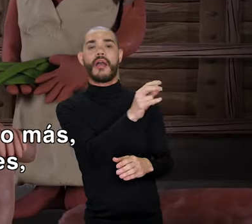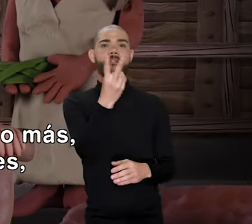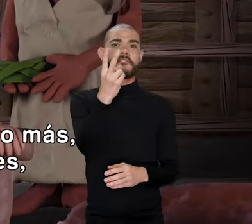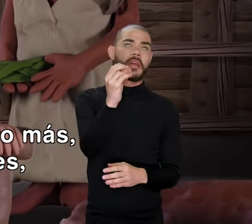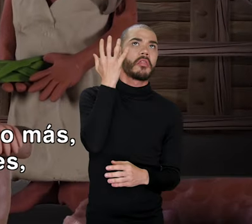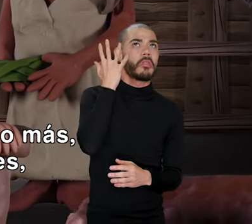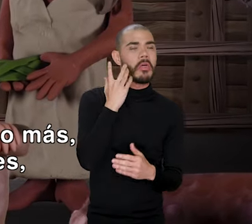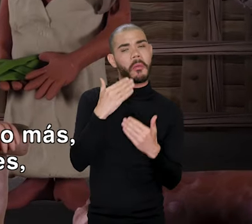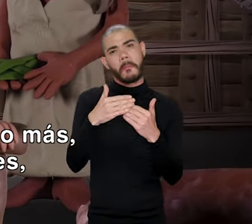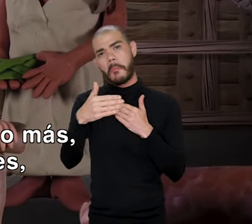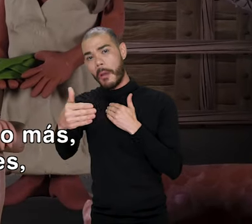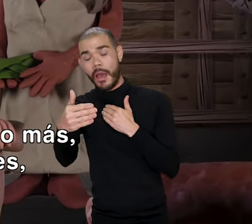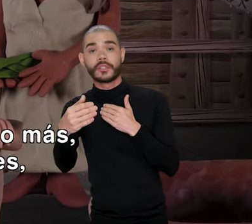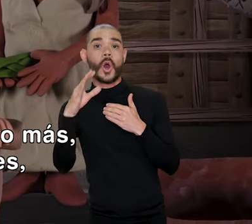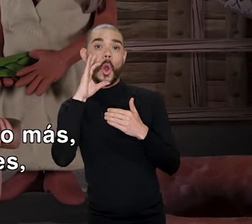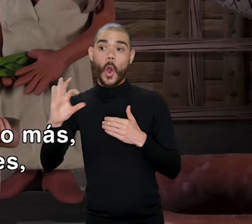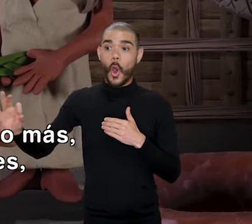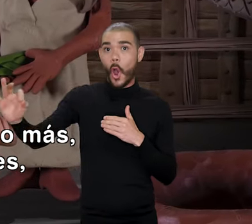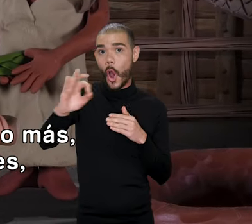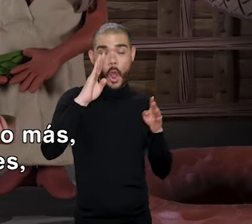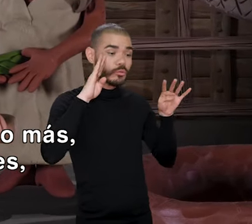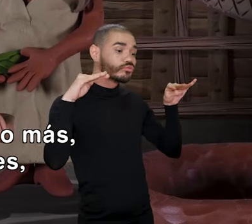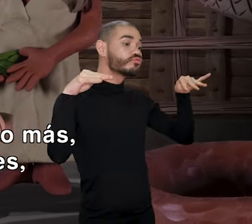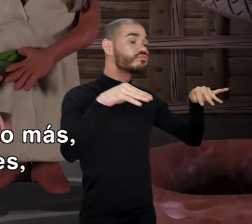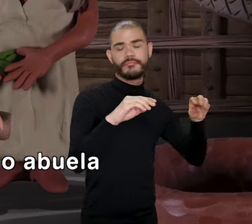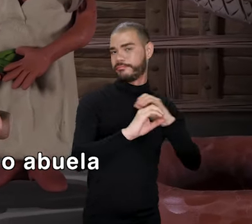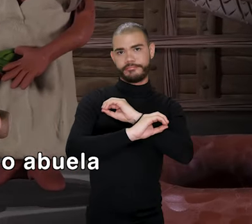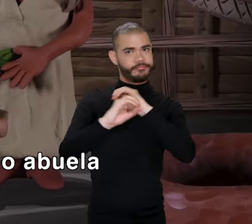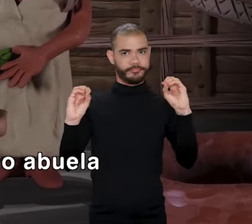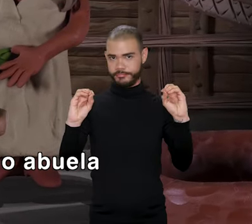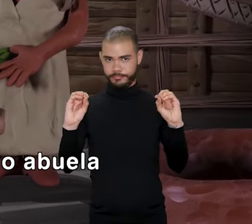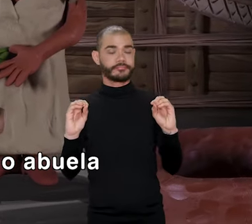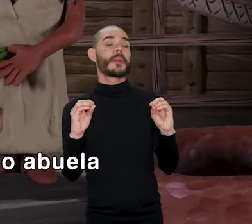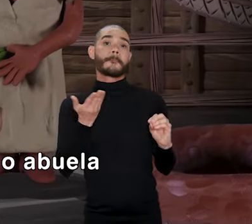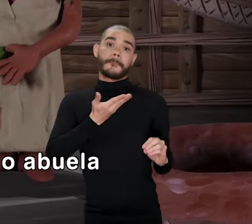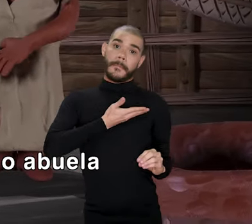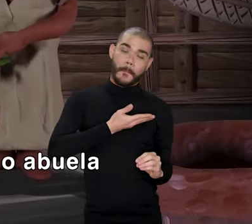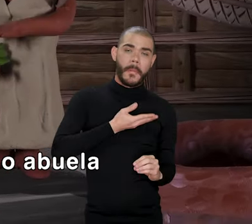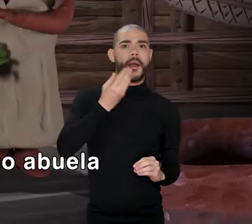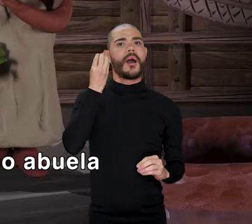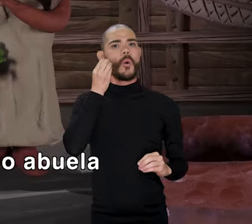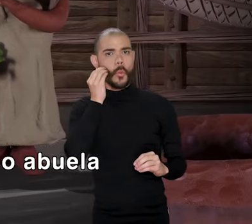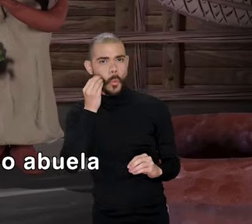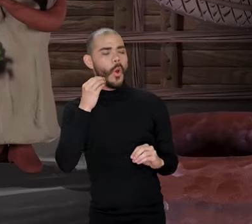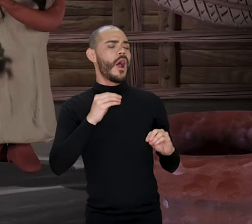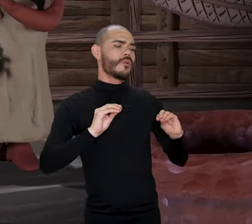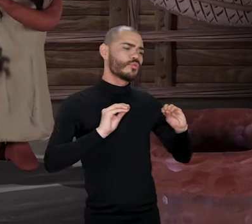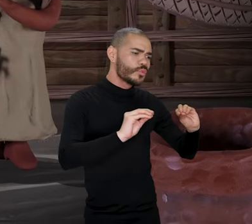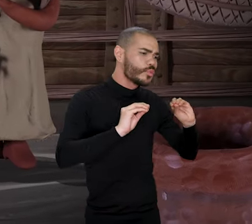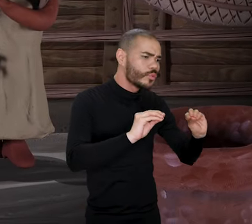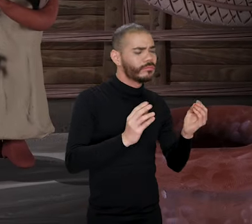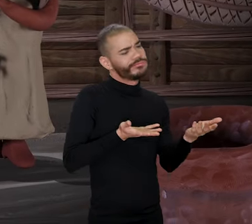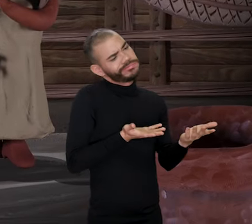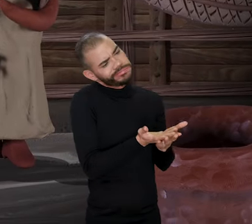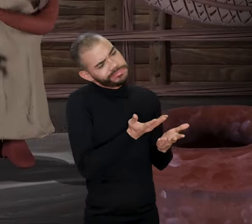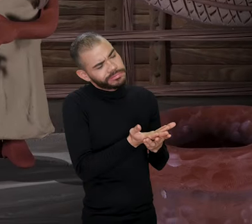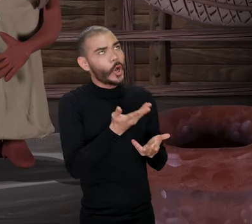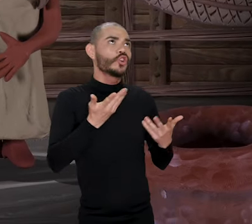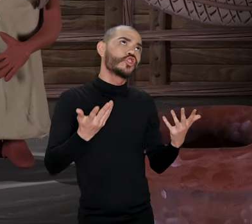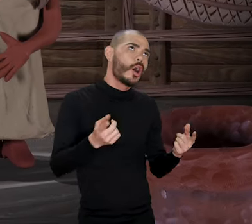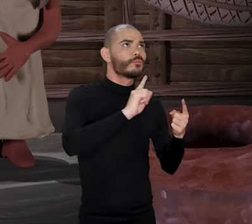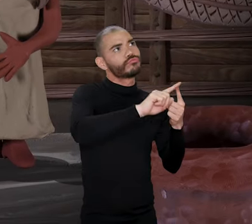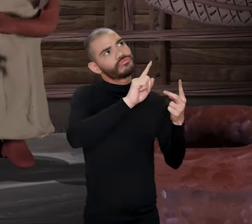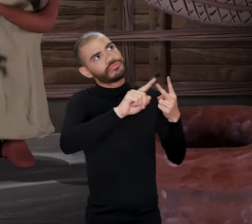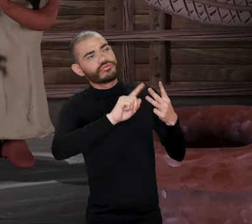permanece durante 20 días o más sin ser vista por los hombres, recibiendo consejos de su madre o abuela y aprendiendo oficios